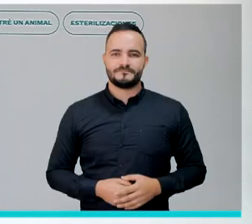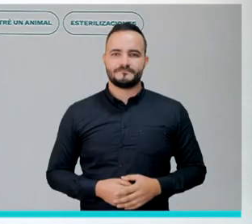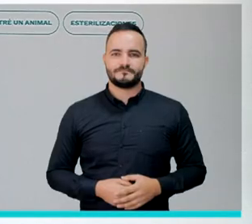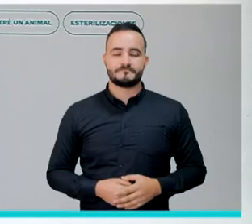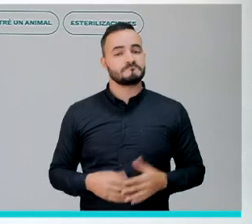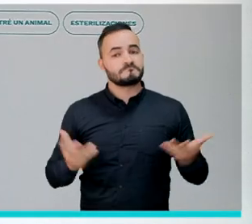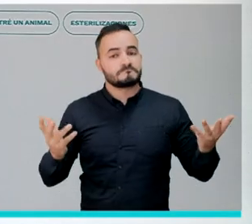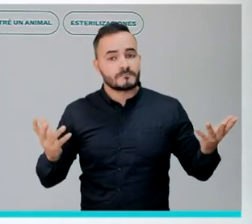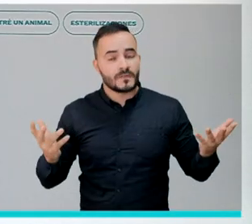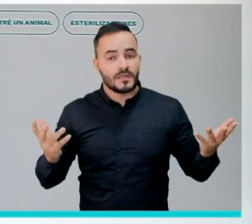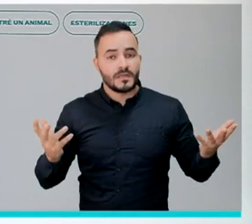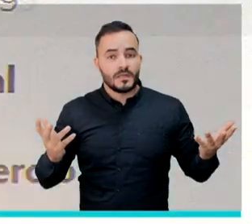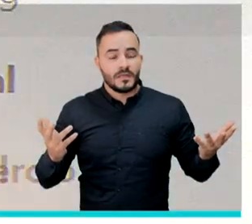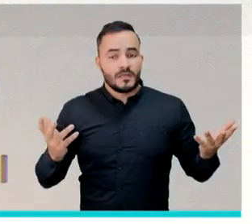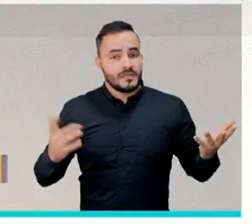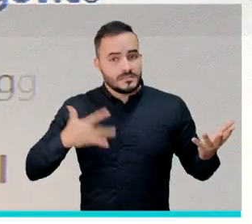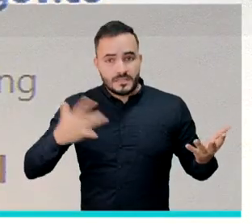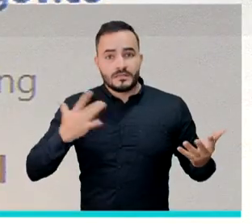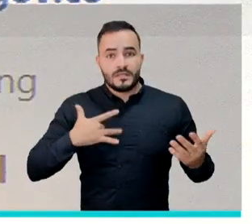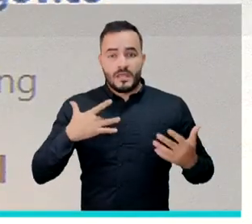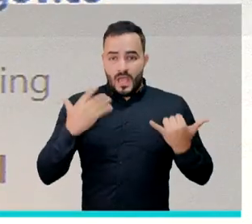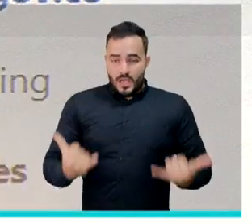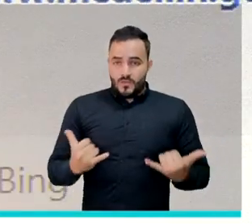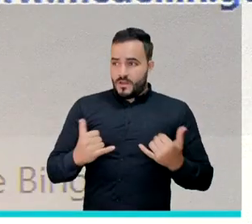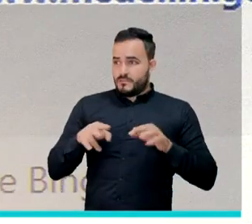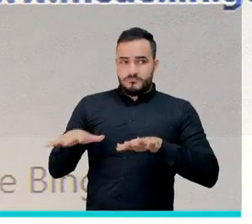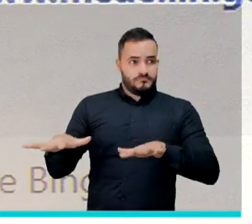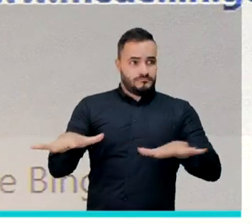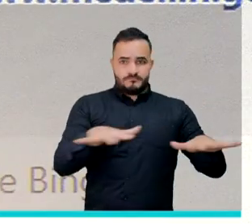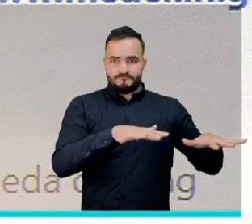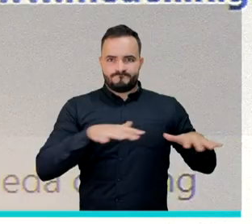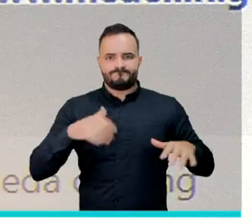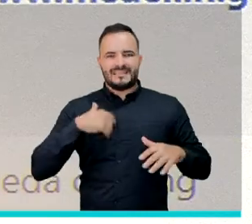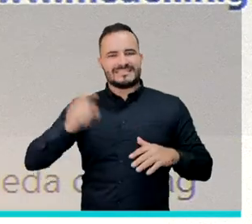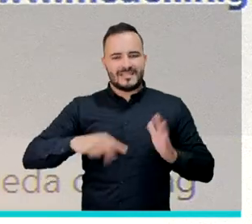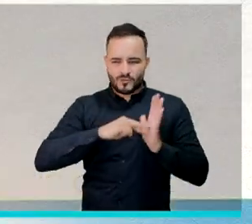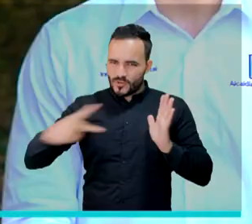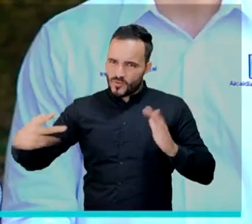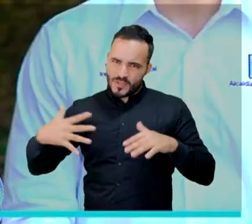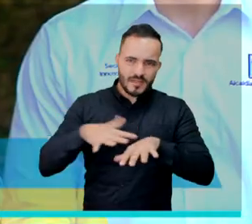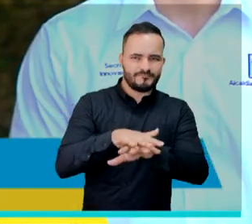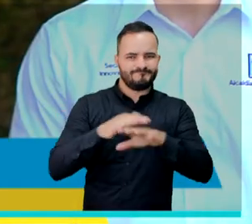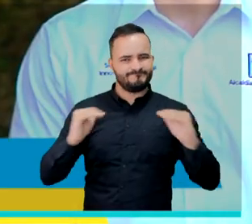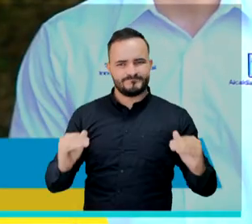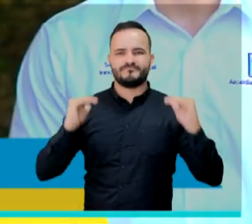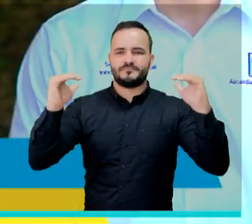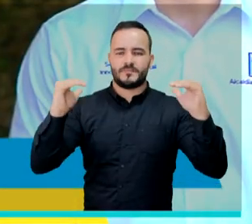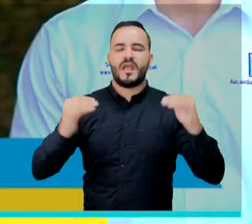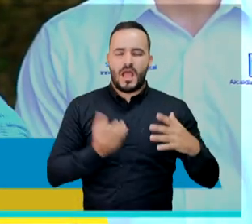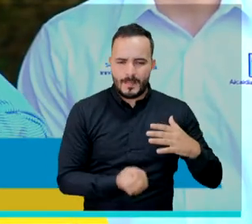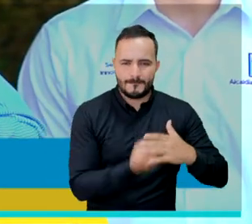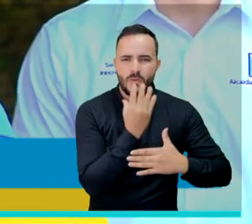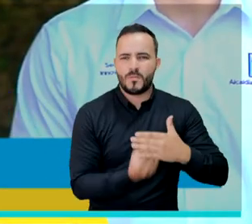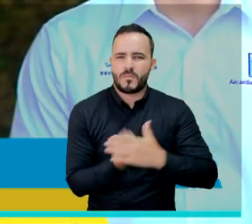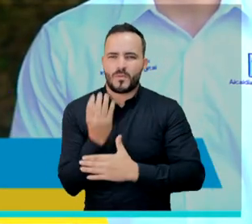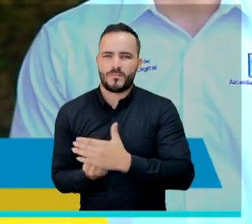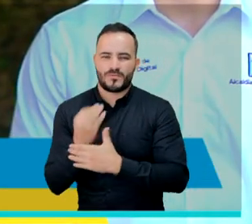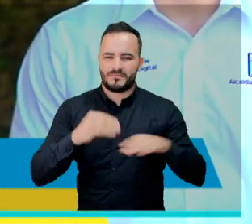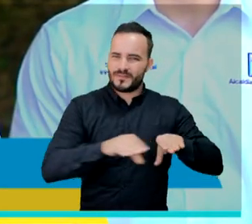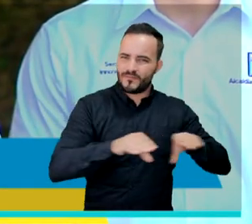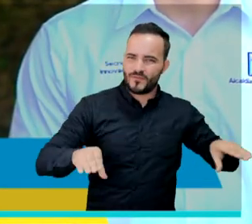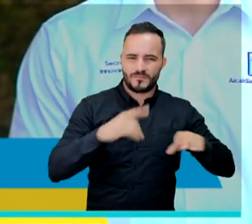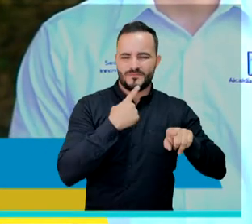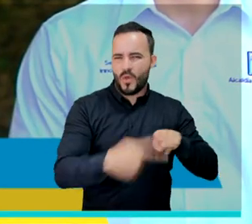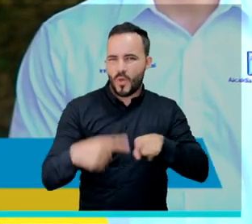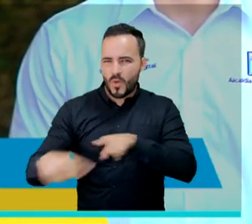Nosotros estamos creando una Medellín inteligente. Estamos creando una serie de plataformas digitales